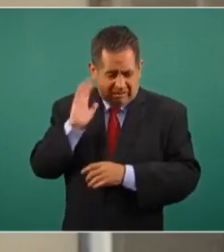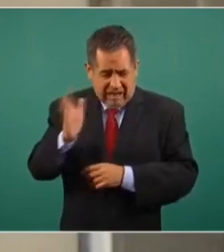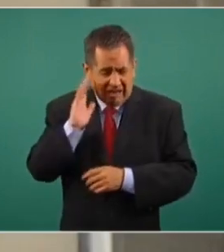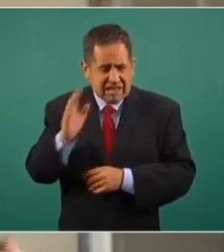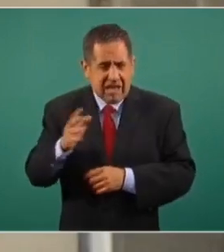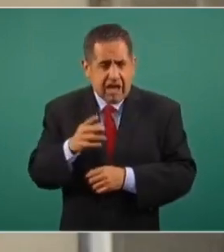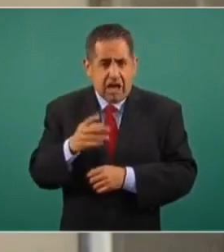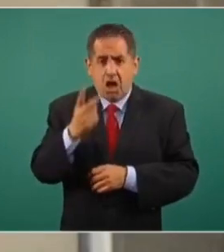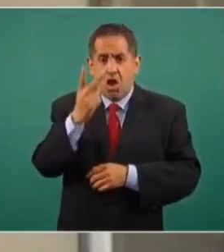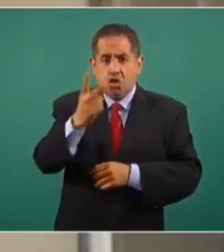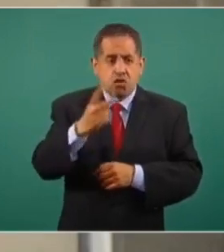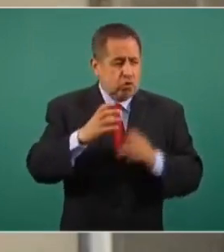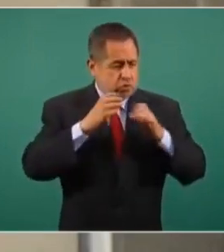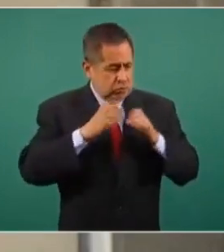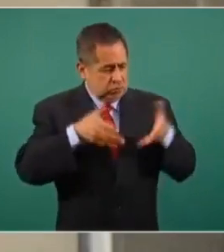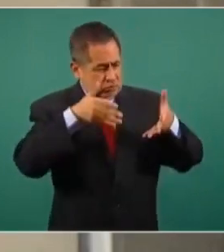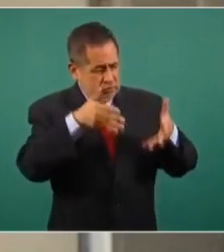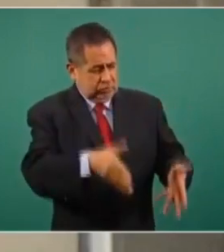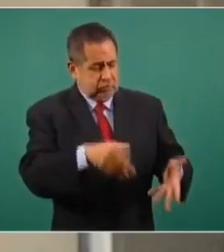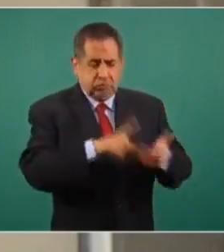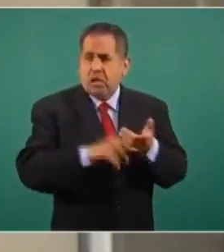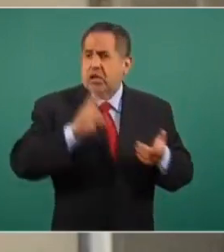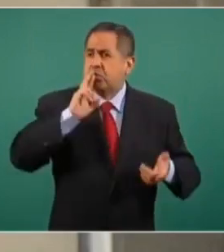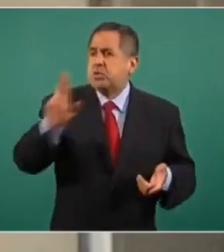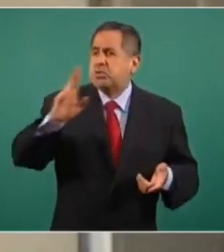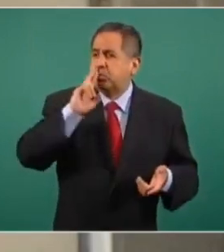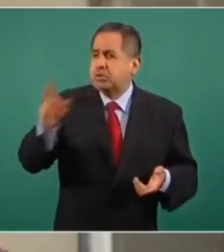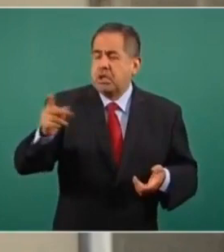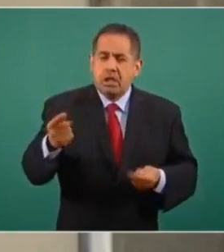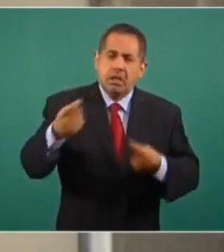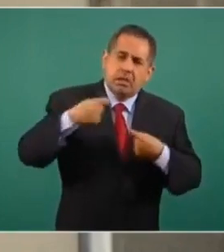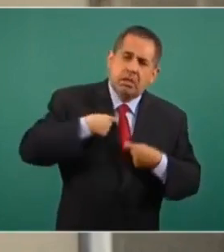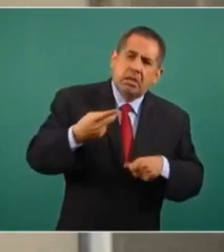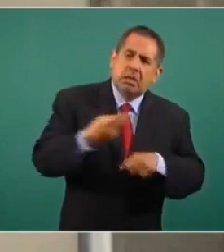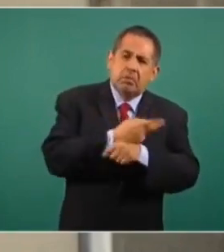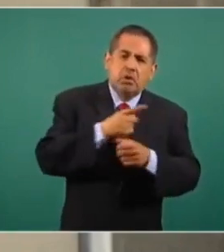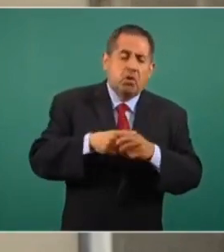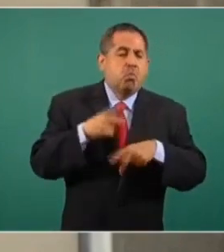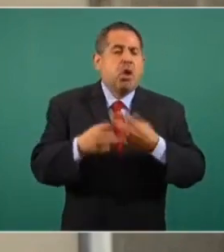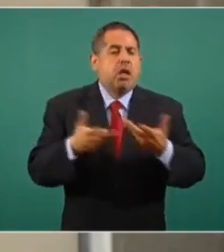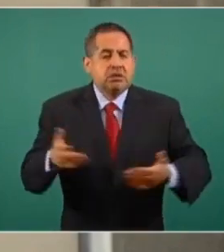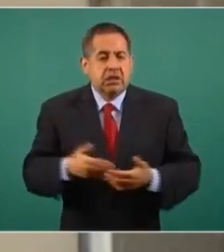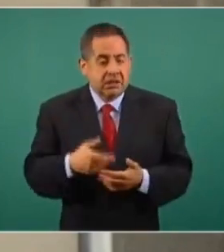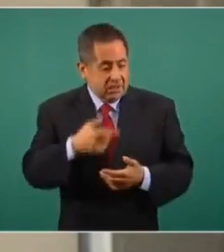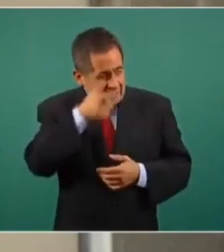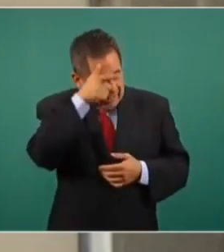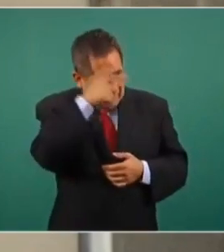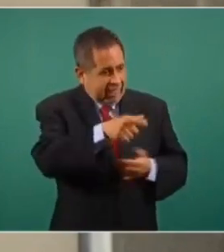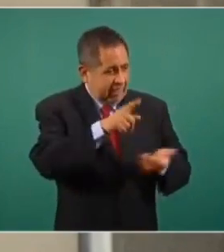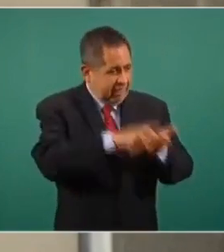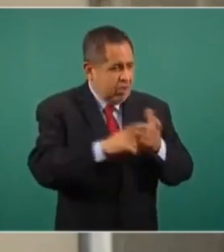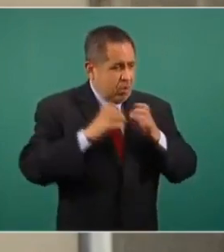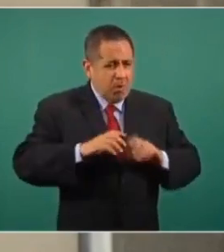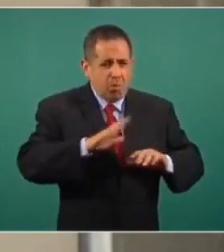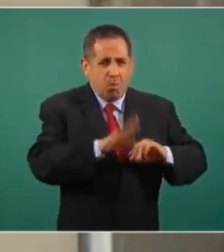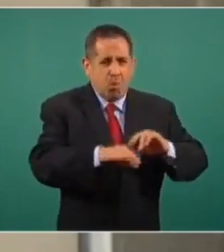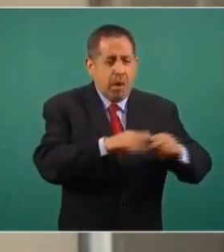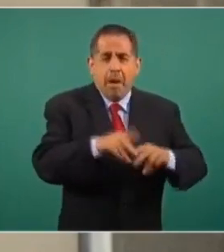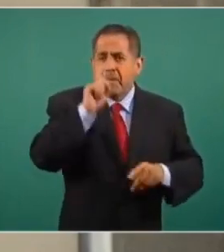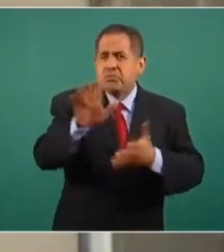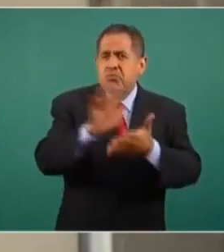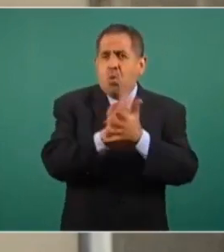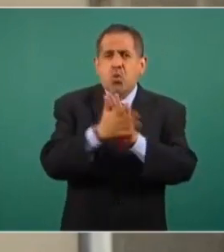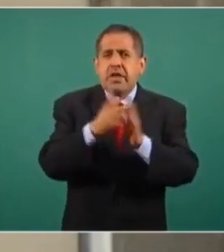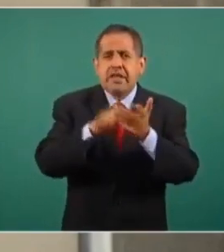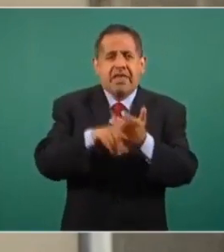reportado dos fosas que hasta el momento no sabemos cómo es que vamos a actuar, porque están involucradas las autoridades